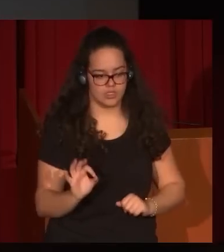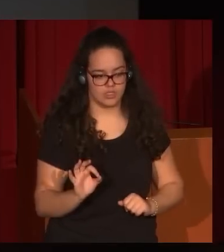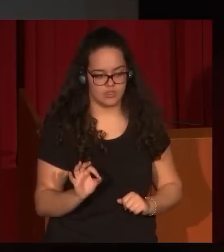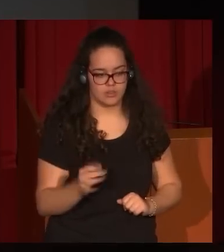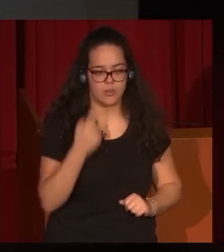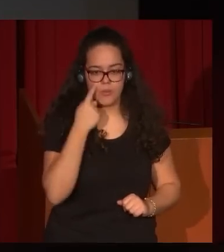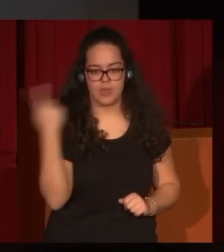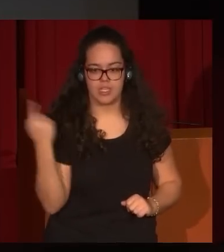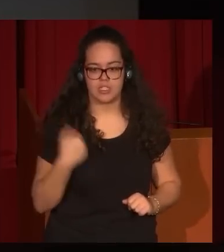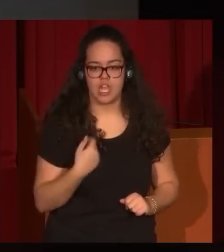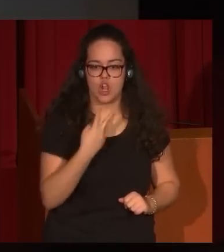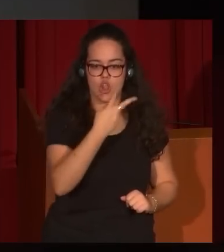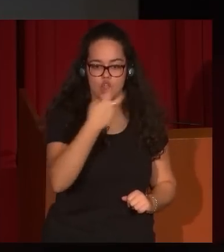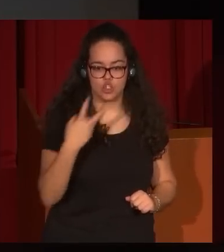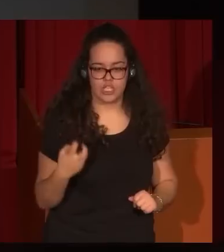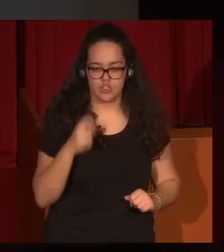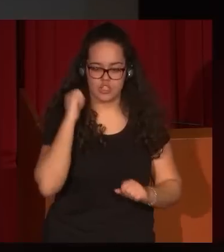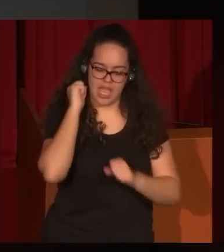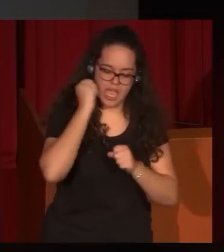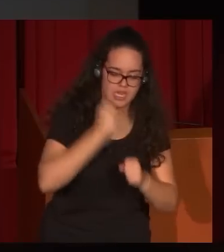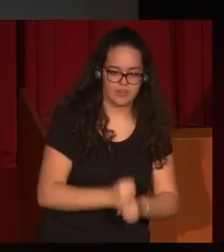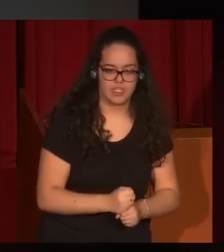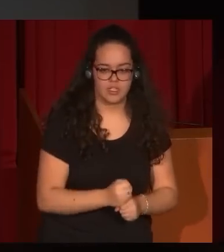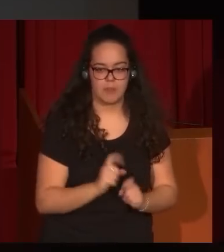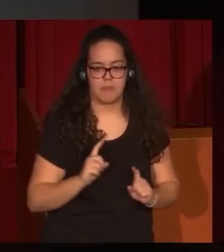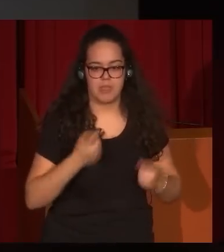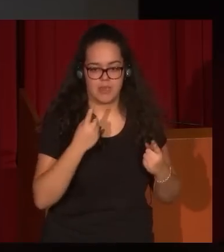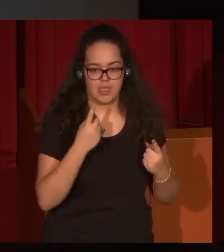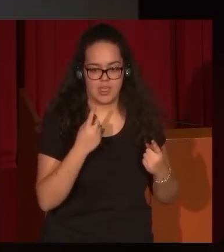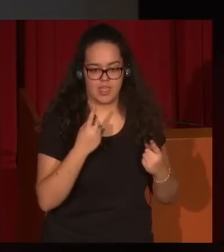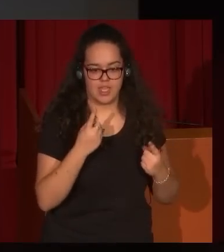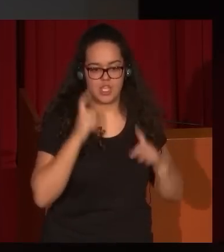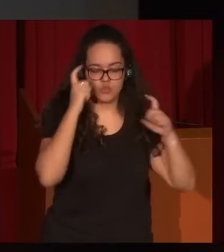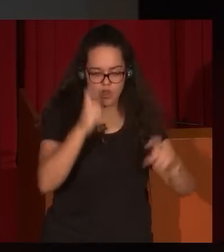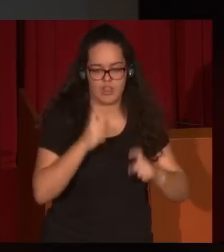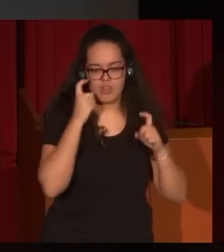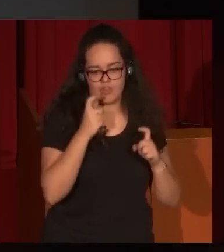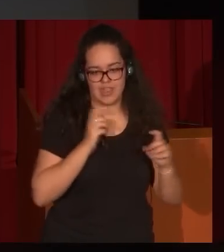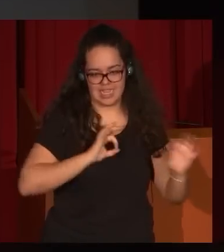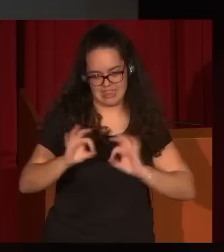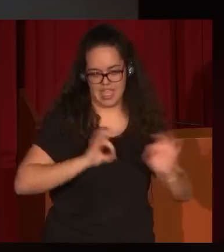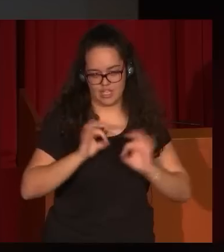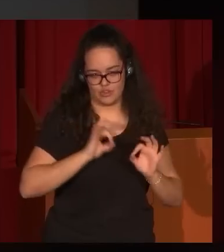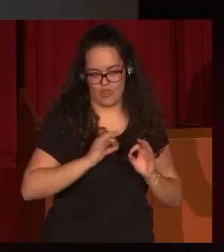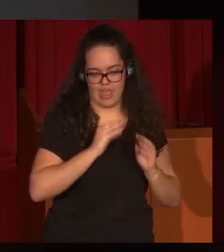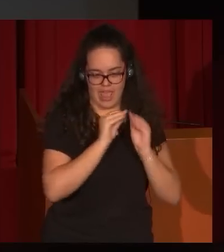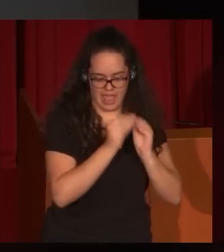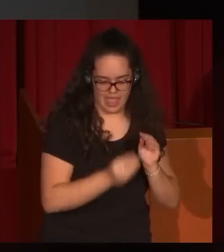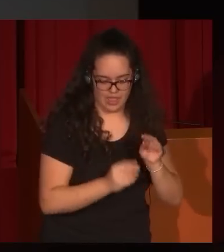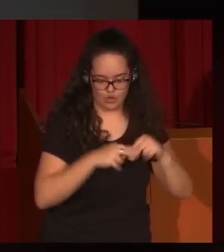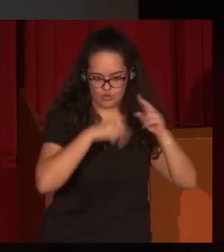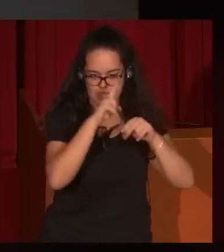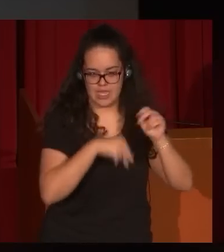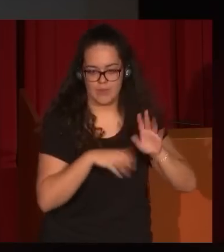conmemorando el 200 aniversario de la primera intención de Fernando VII de hacer el teatro, pero realmente el Teatro Real se inaugura en